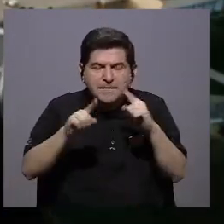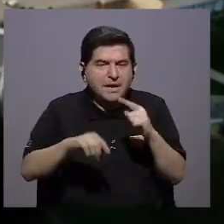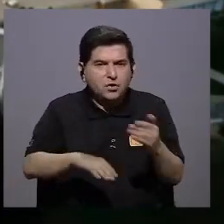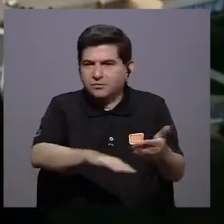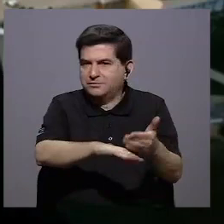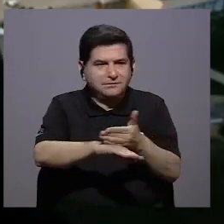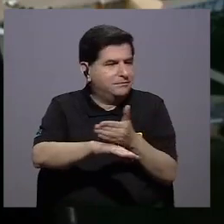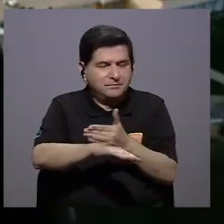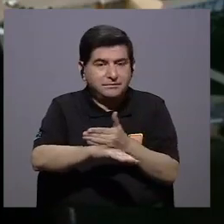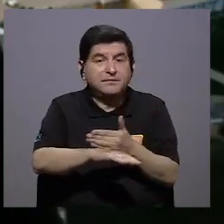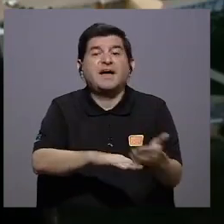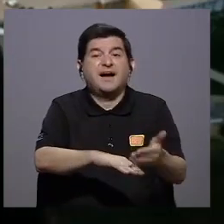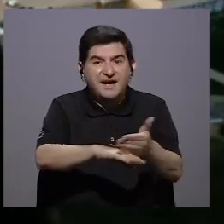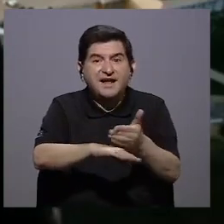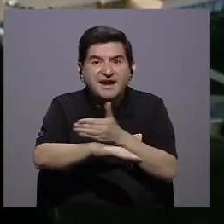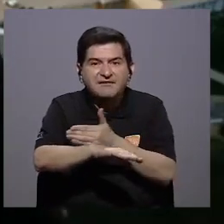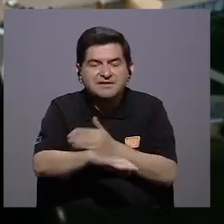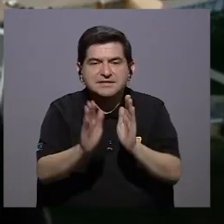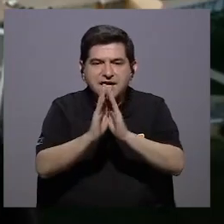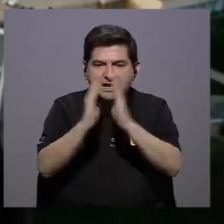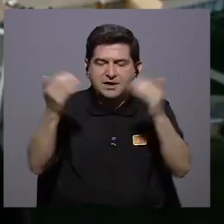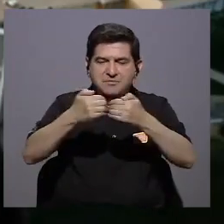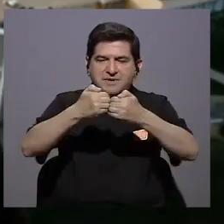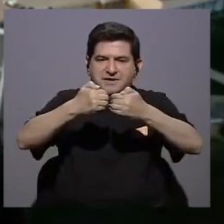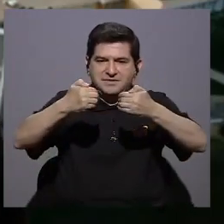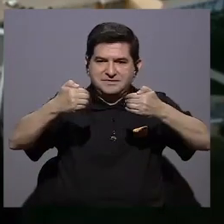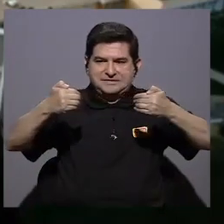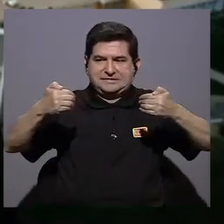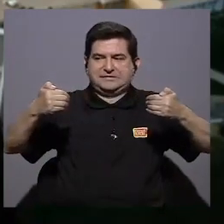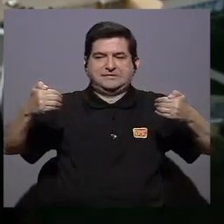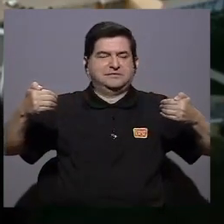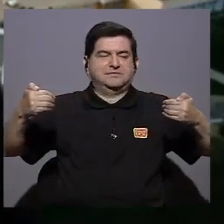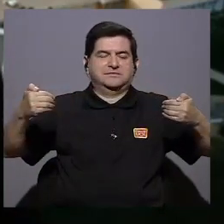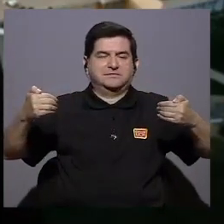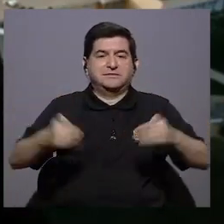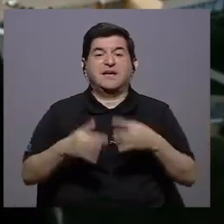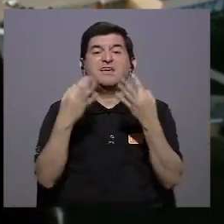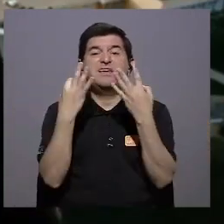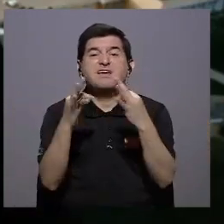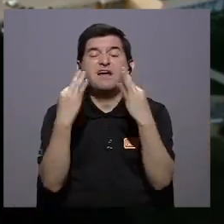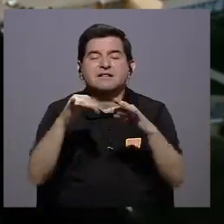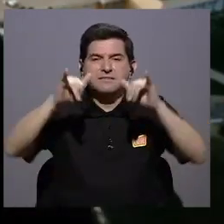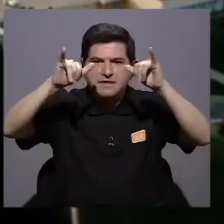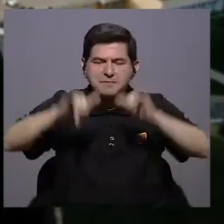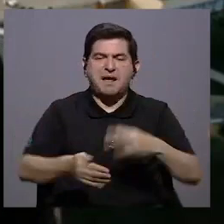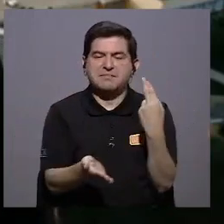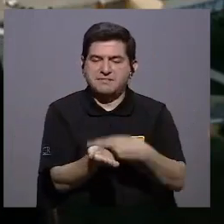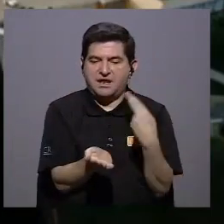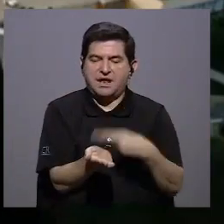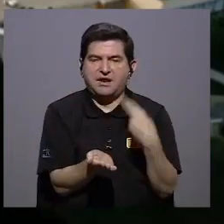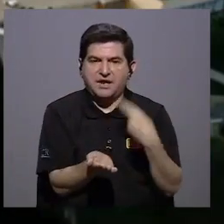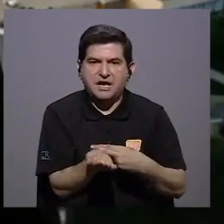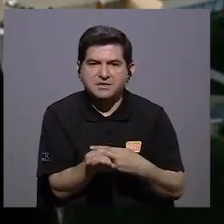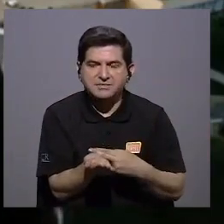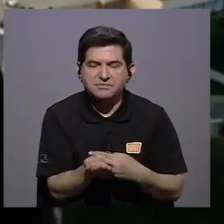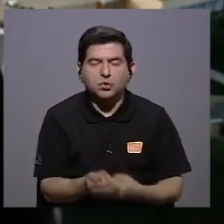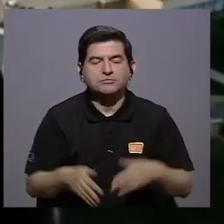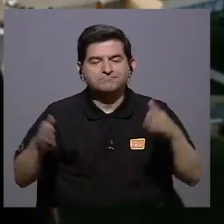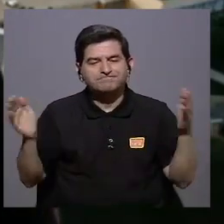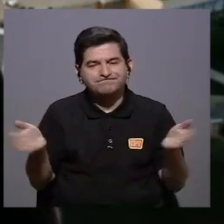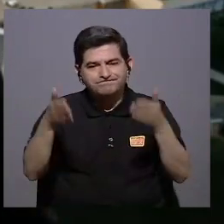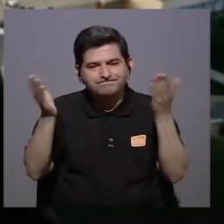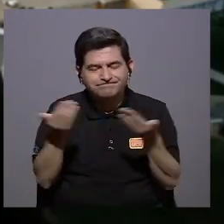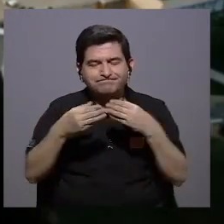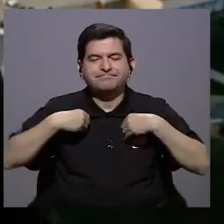pero no avancemos porque si avanzamos estamos ampliando la brecha y por pretender mantener el ritmo vamos a